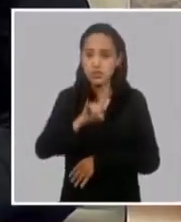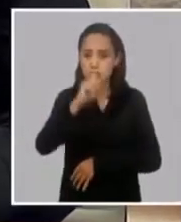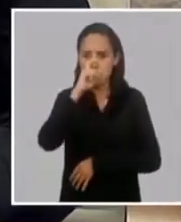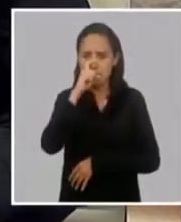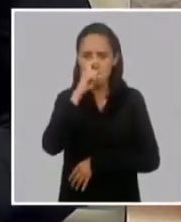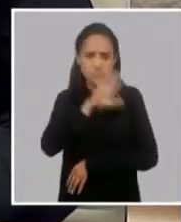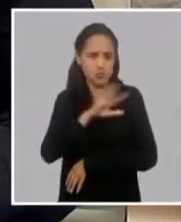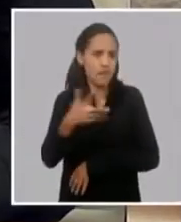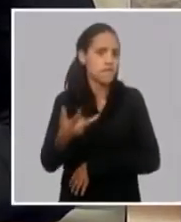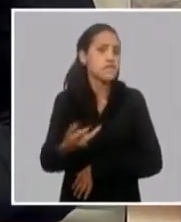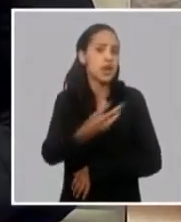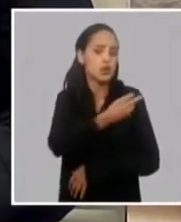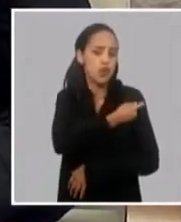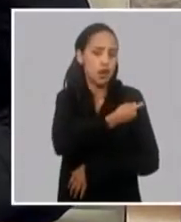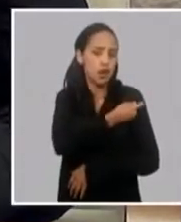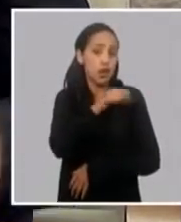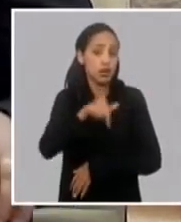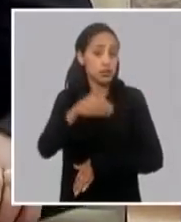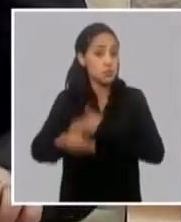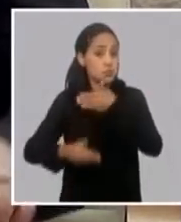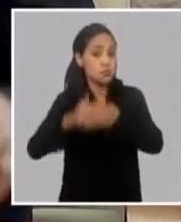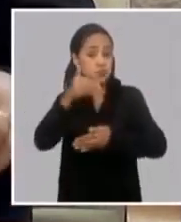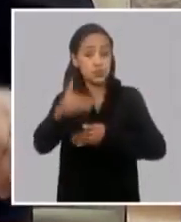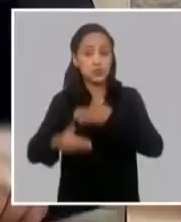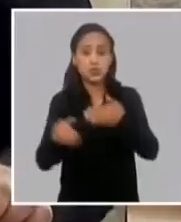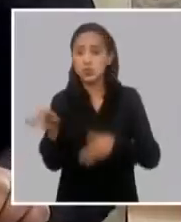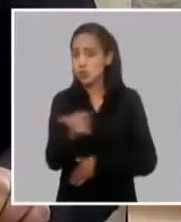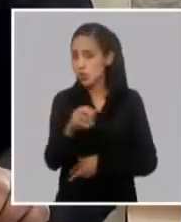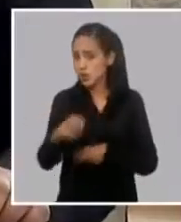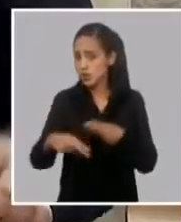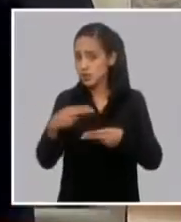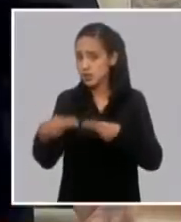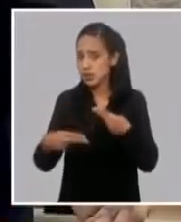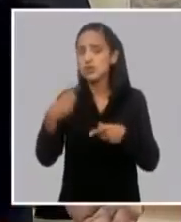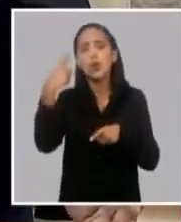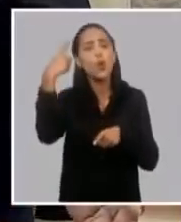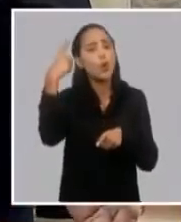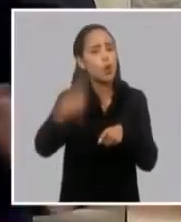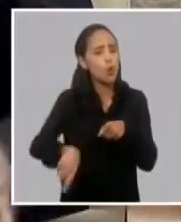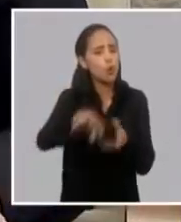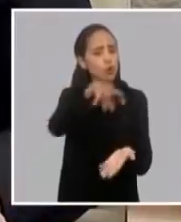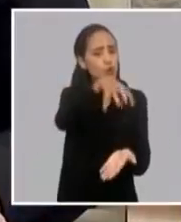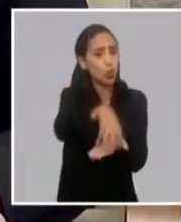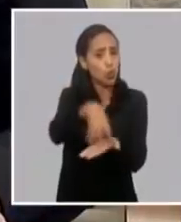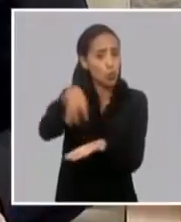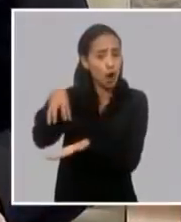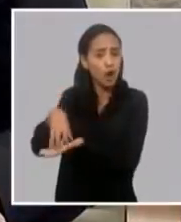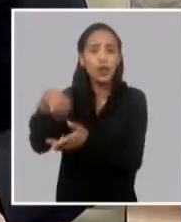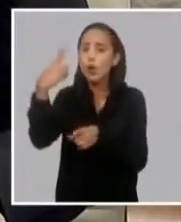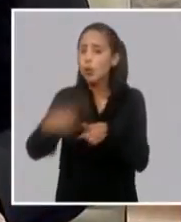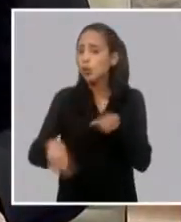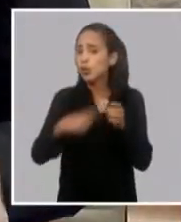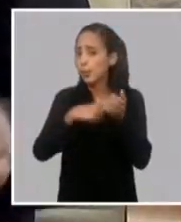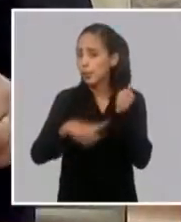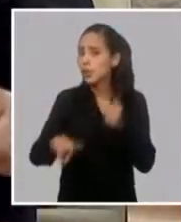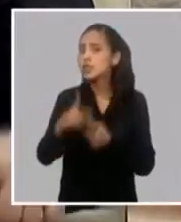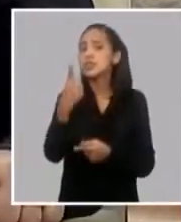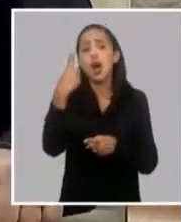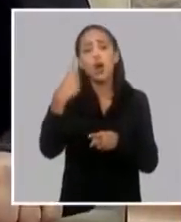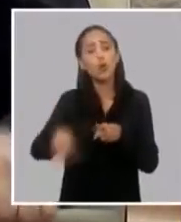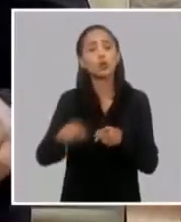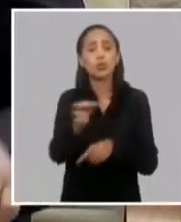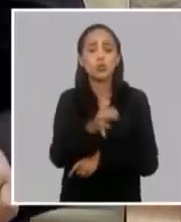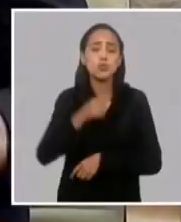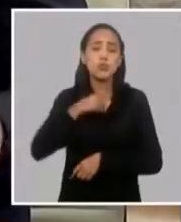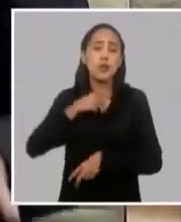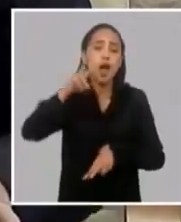vacunada. Este proceso de vacunación también se ha extendido a otras provincias, municipios, como en La